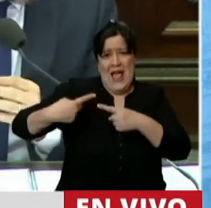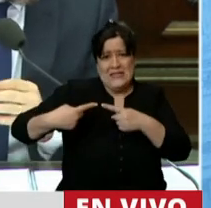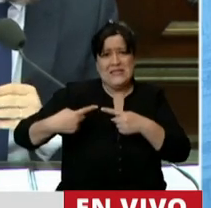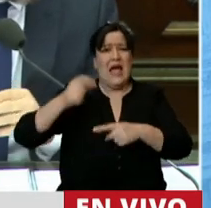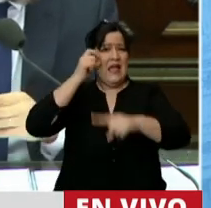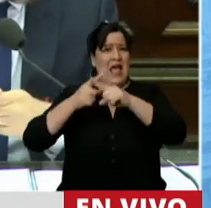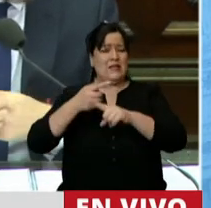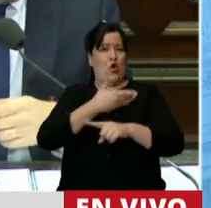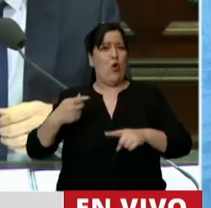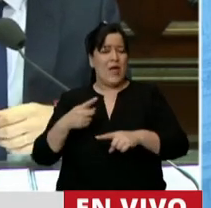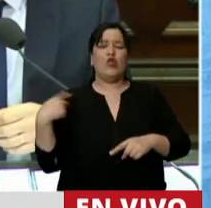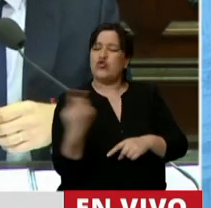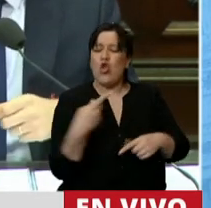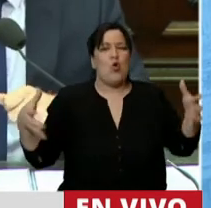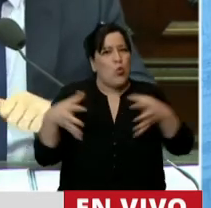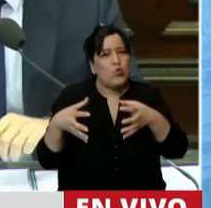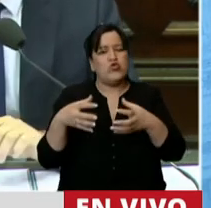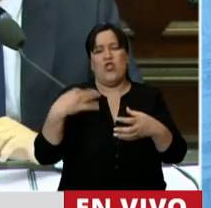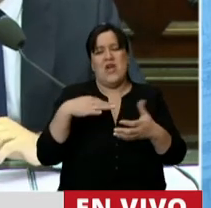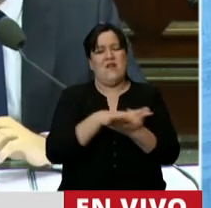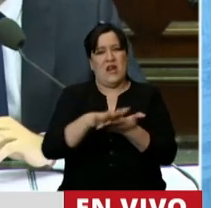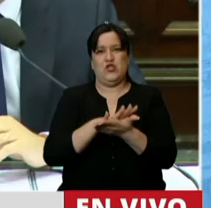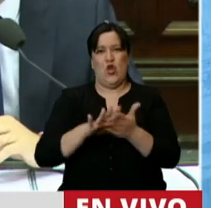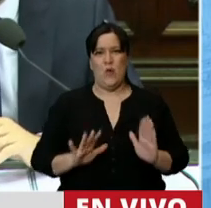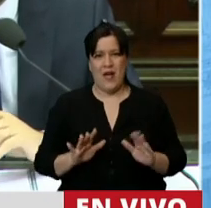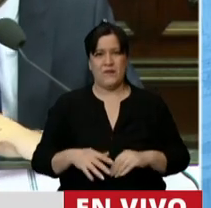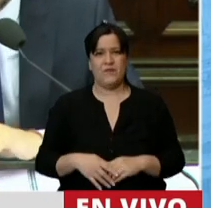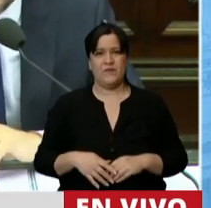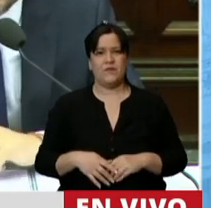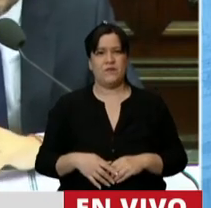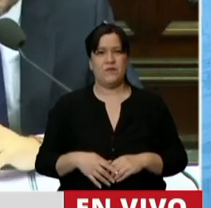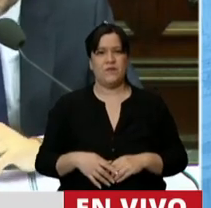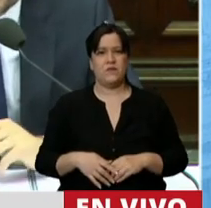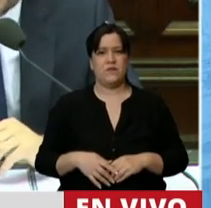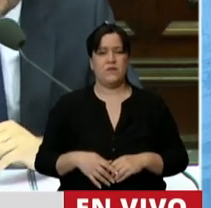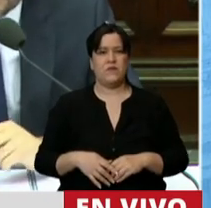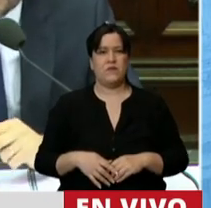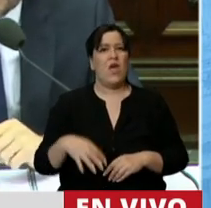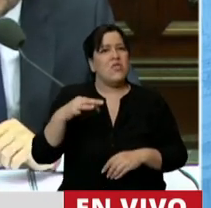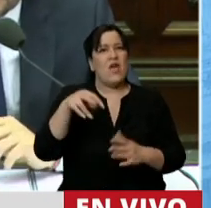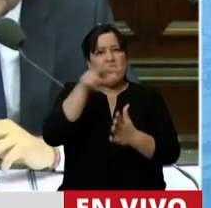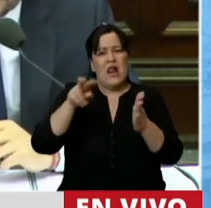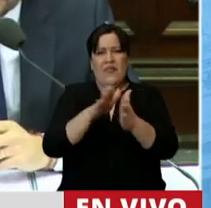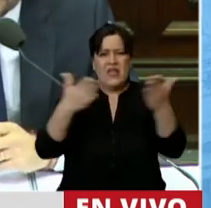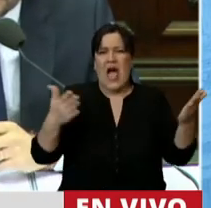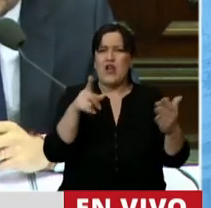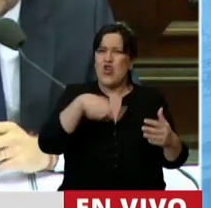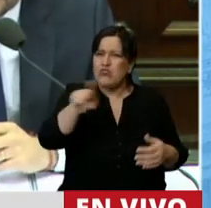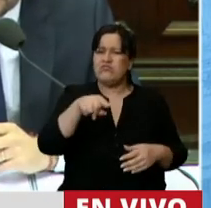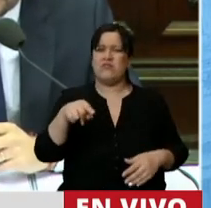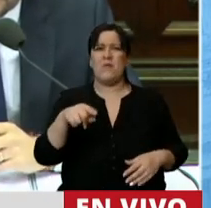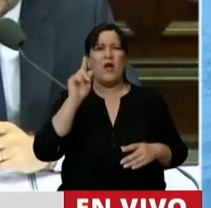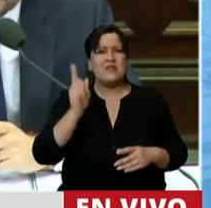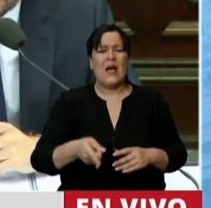tenemos que resolverlo entre todos. Por favor, vean los diarios. Informense. Porque además tiene